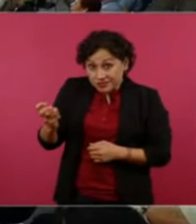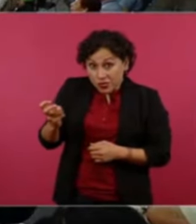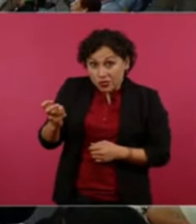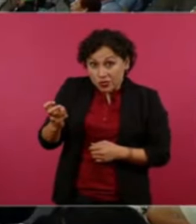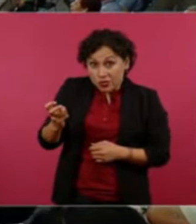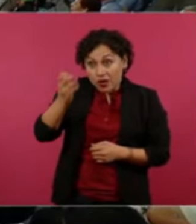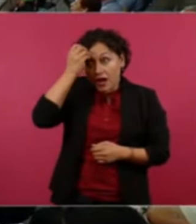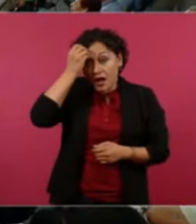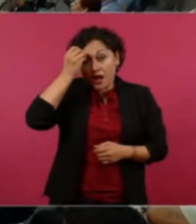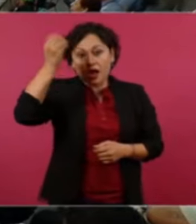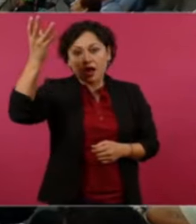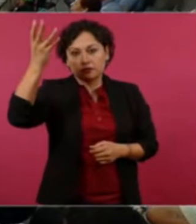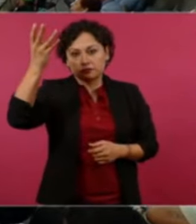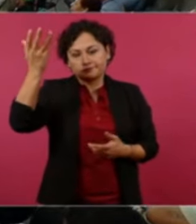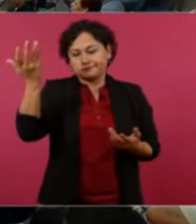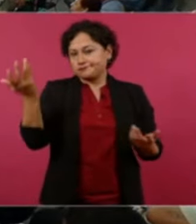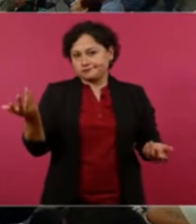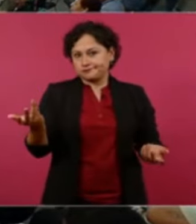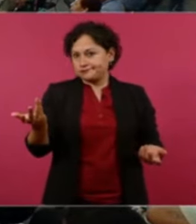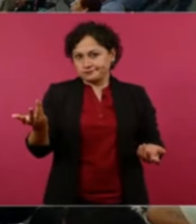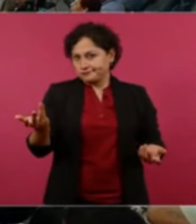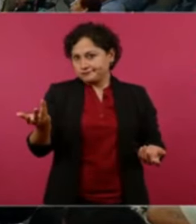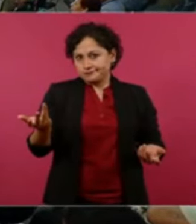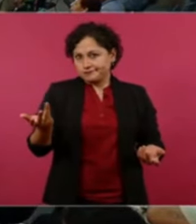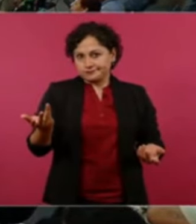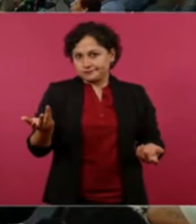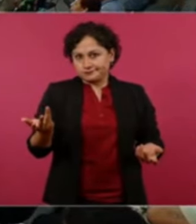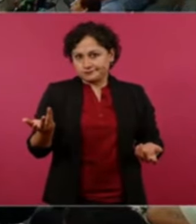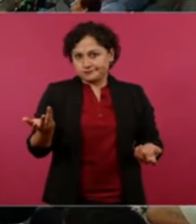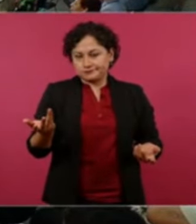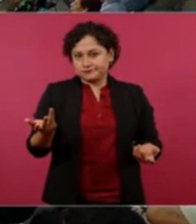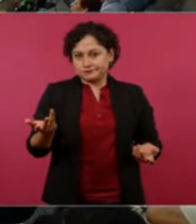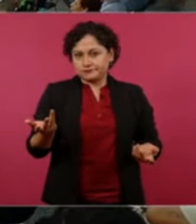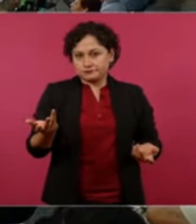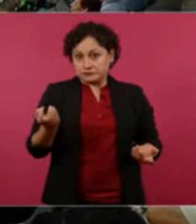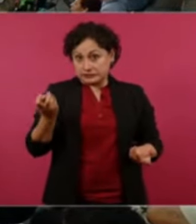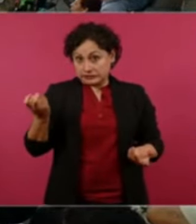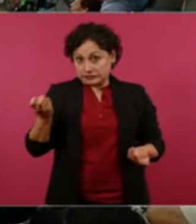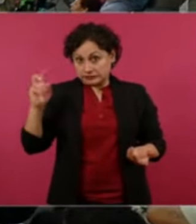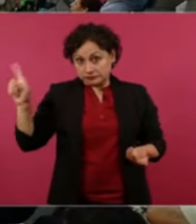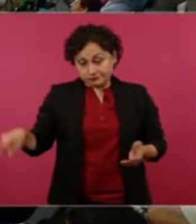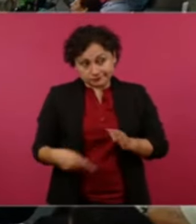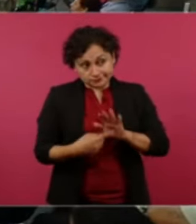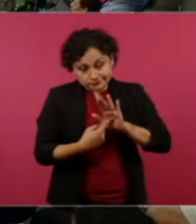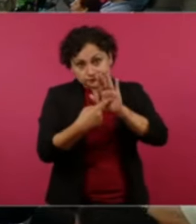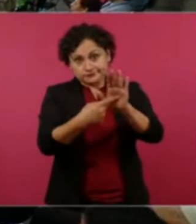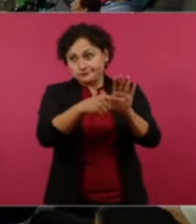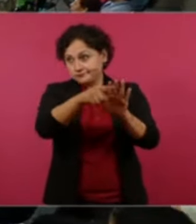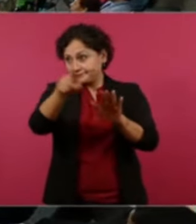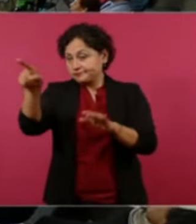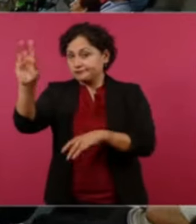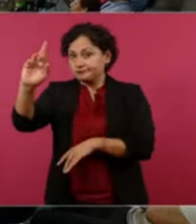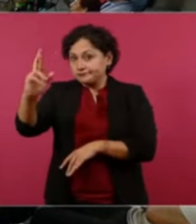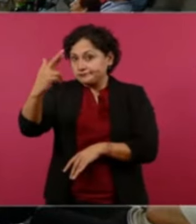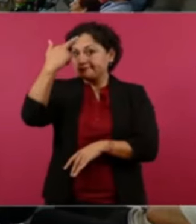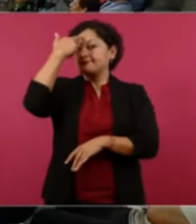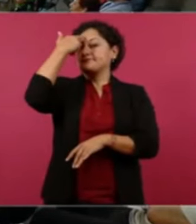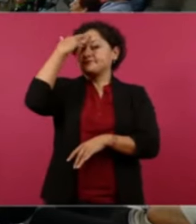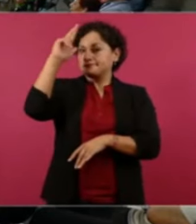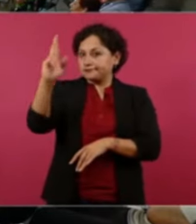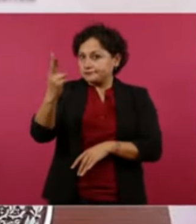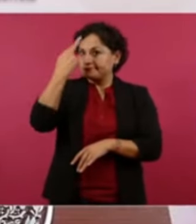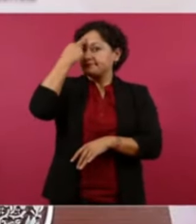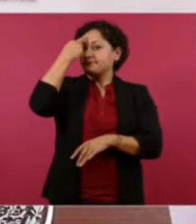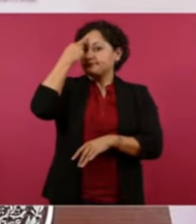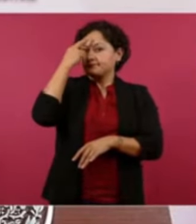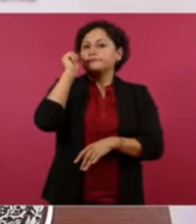se olvida y este y hay que estarlo recordando no hay que prohibir